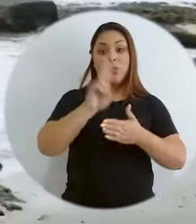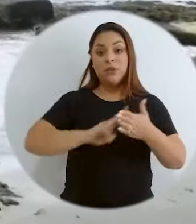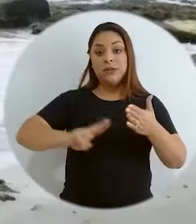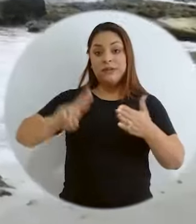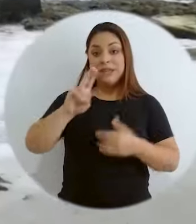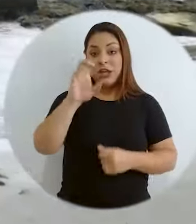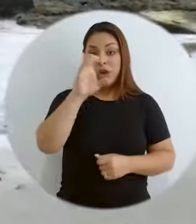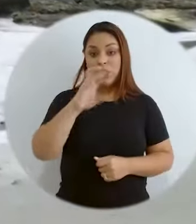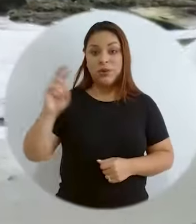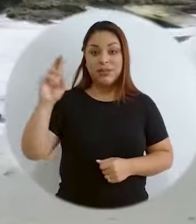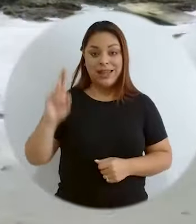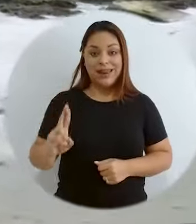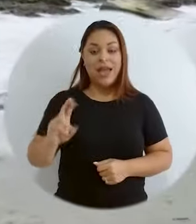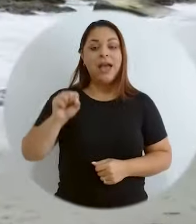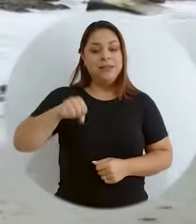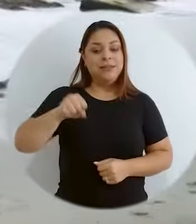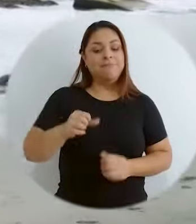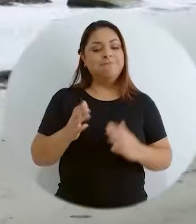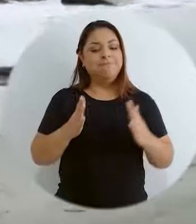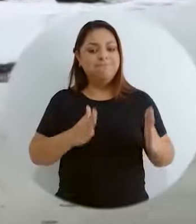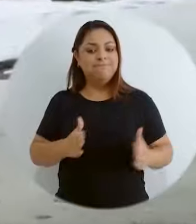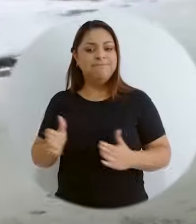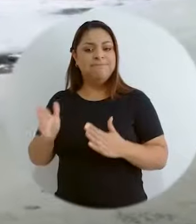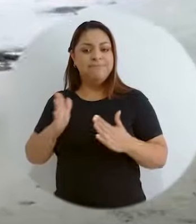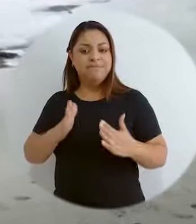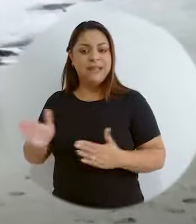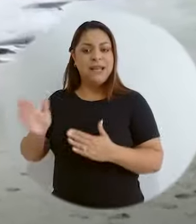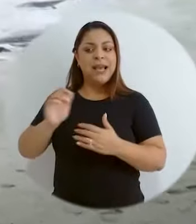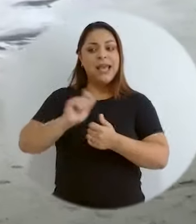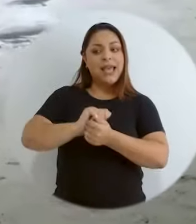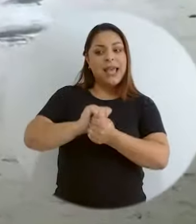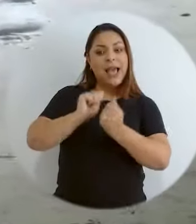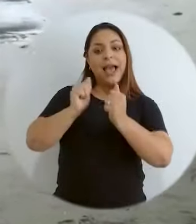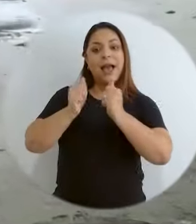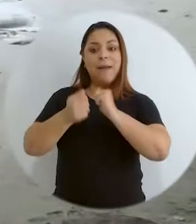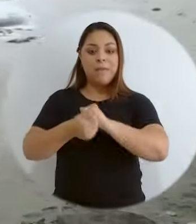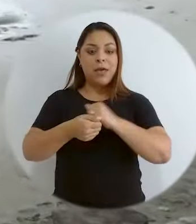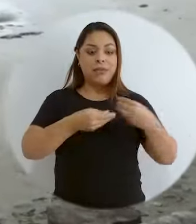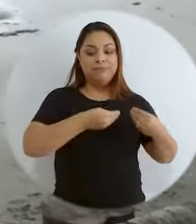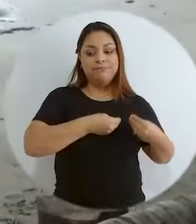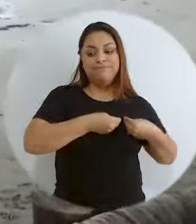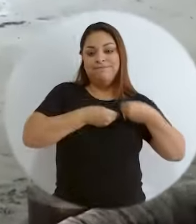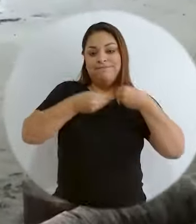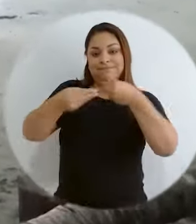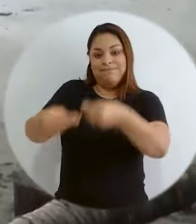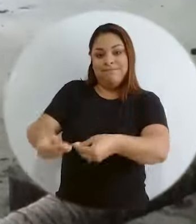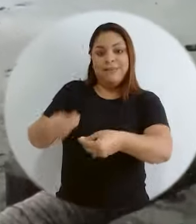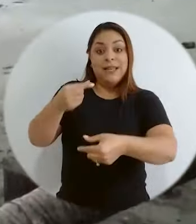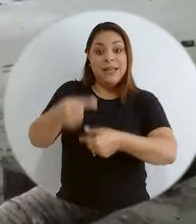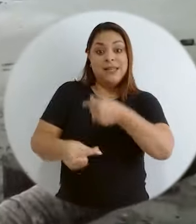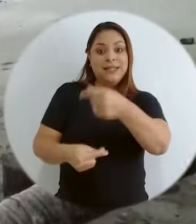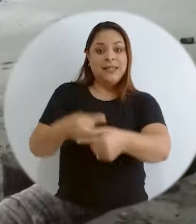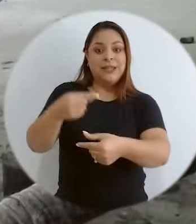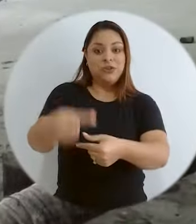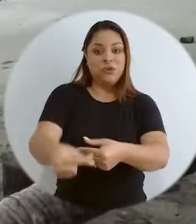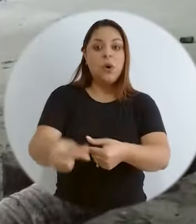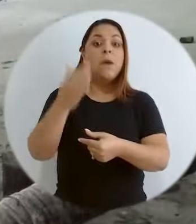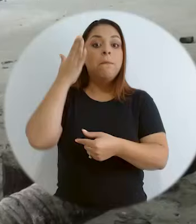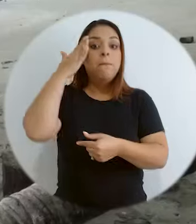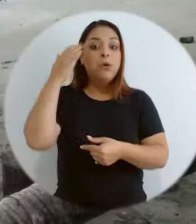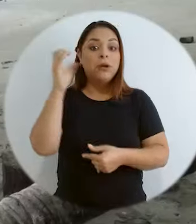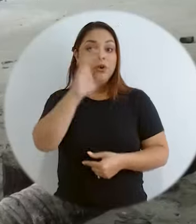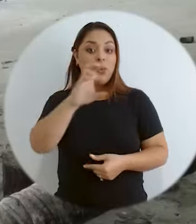Escuela de Biología de la Universidad de Costa Rica, preparando esos cambios generacionales, porque también es importante,